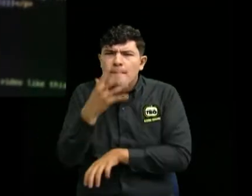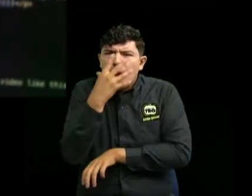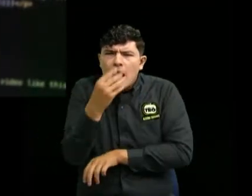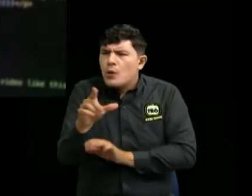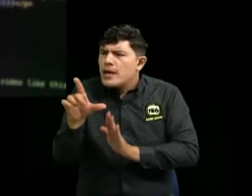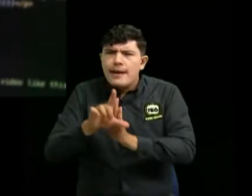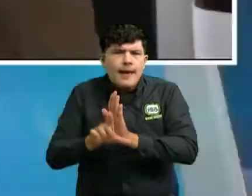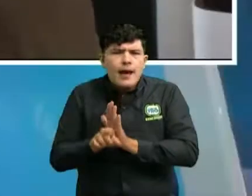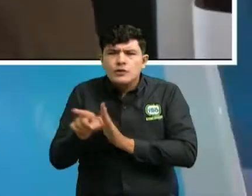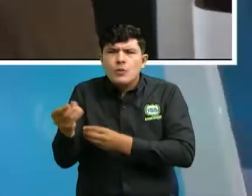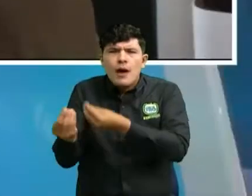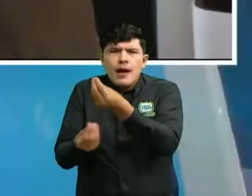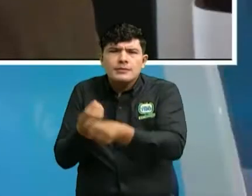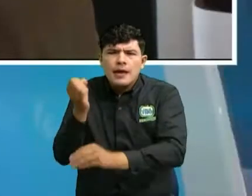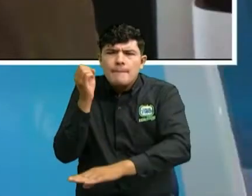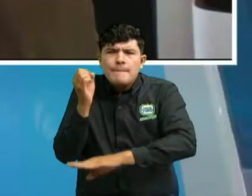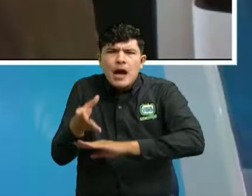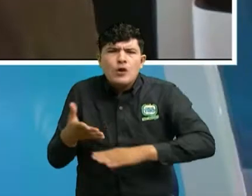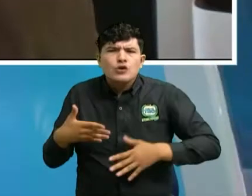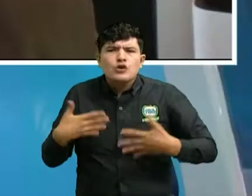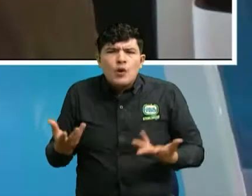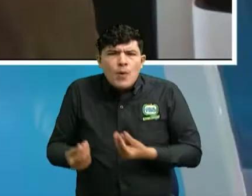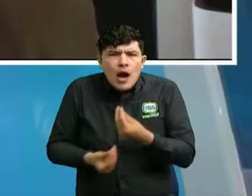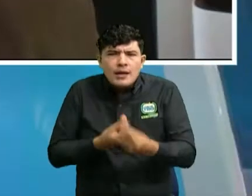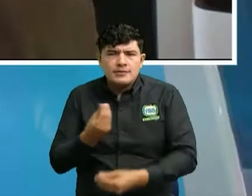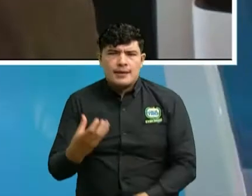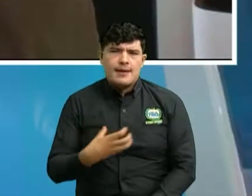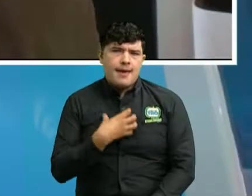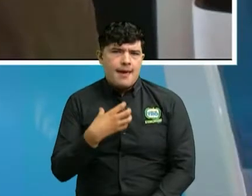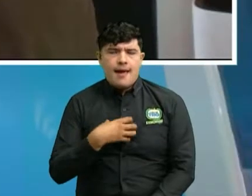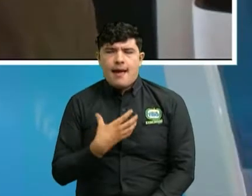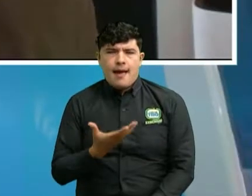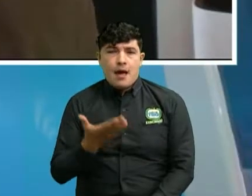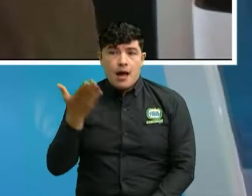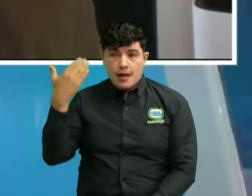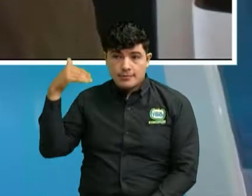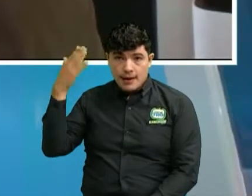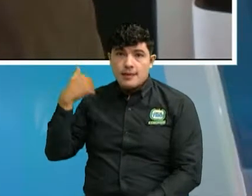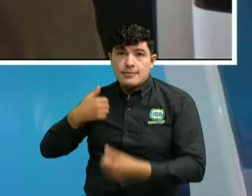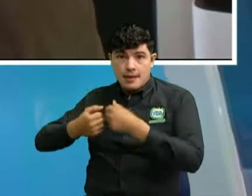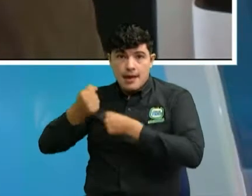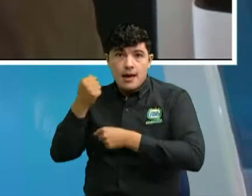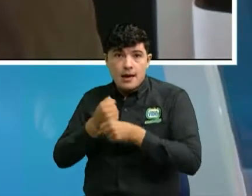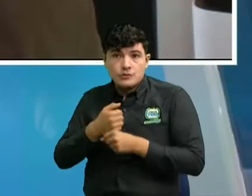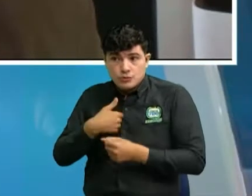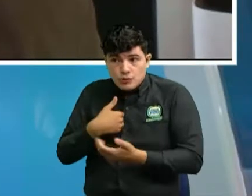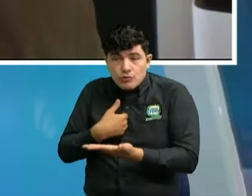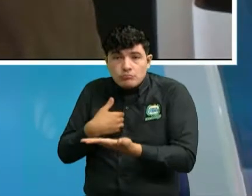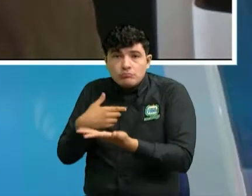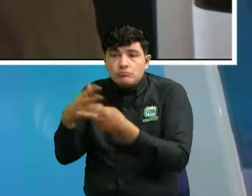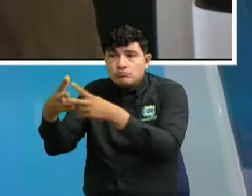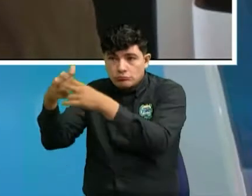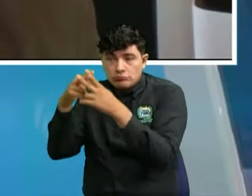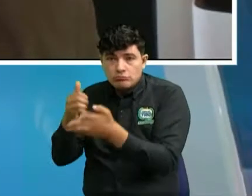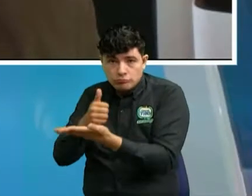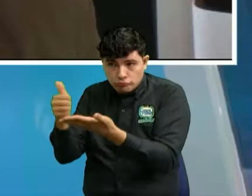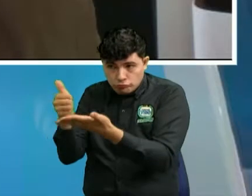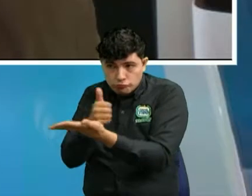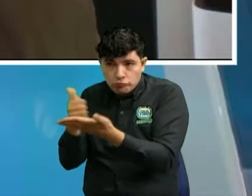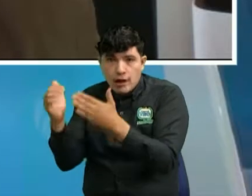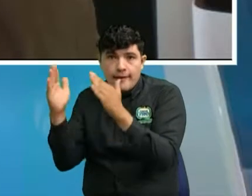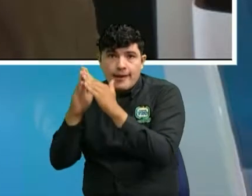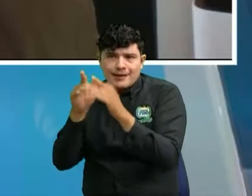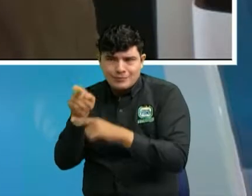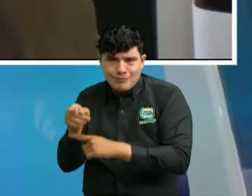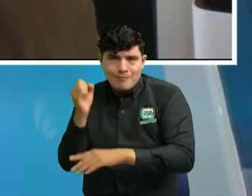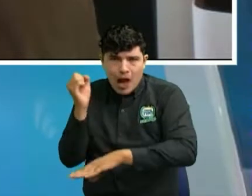puede quejar? Yo hace unos años adquirí un crédito hipotecario con un banco a